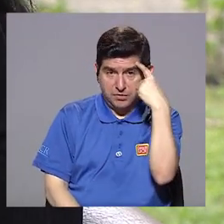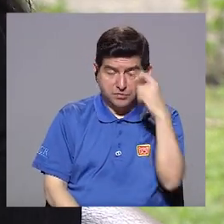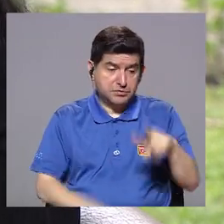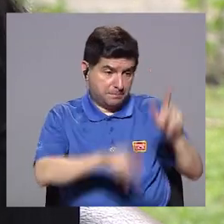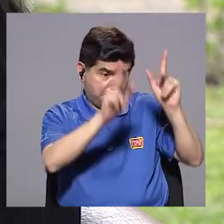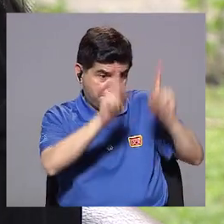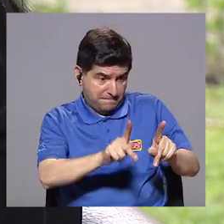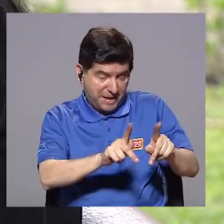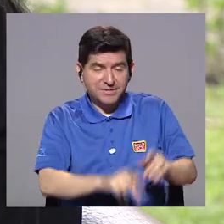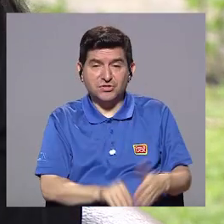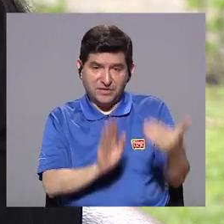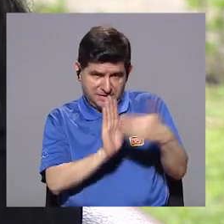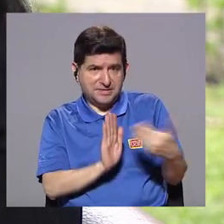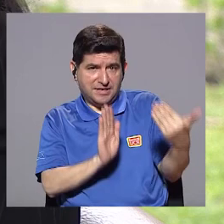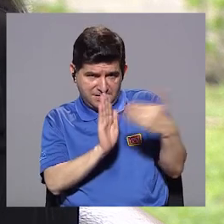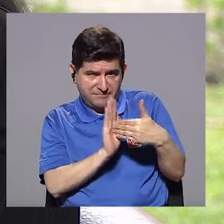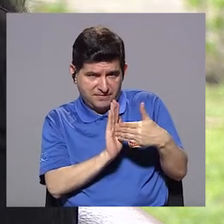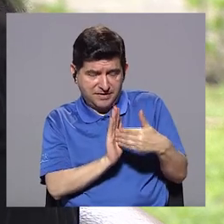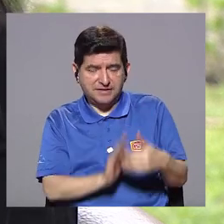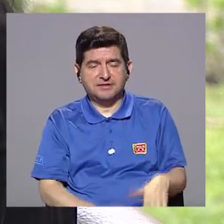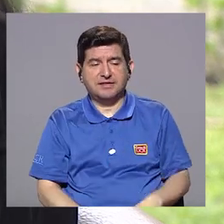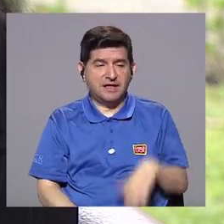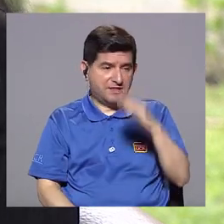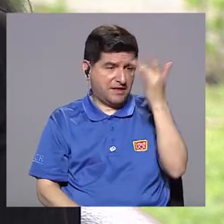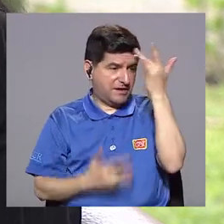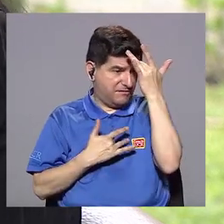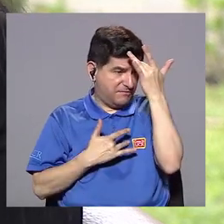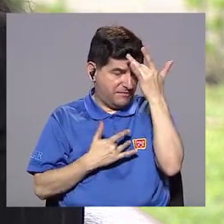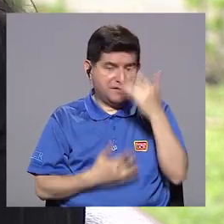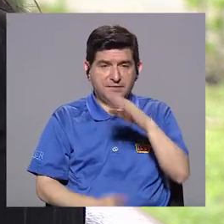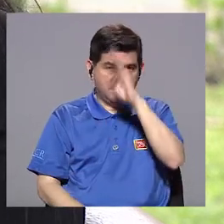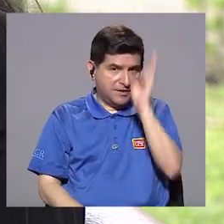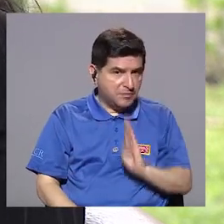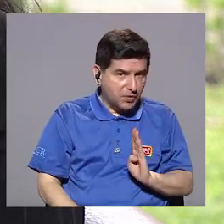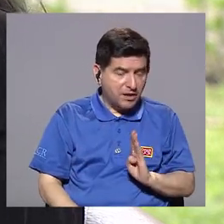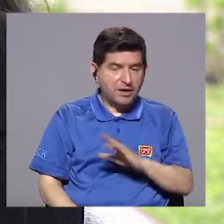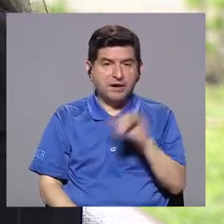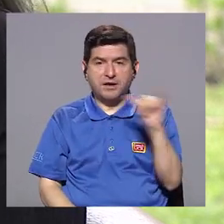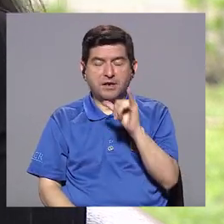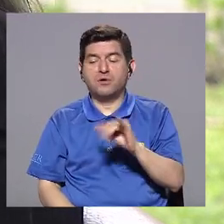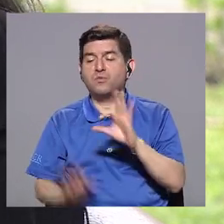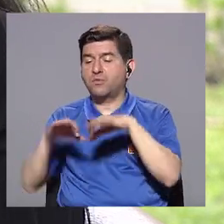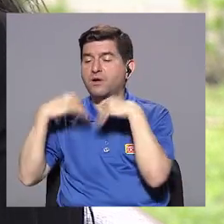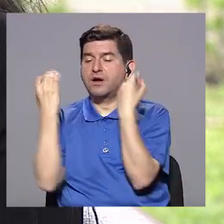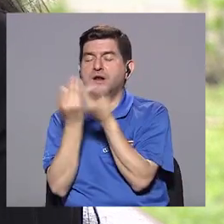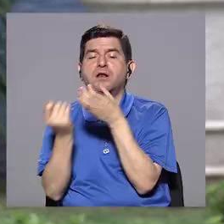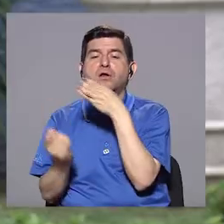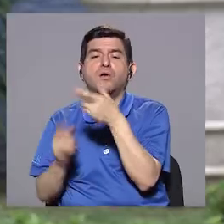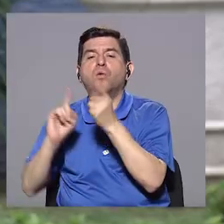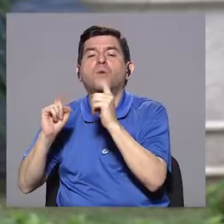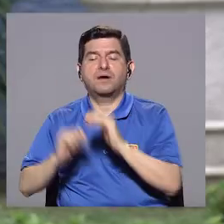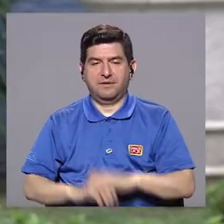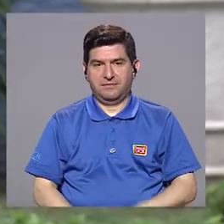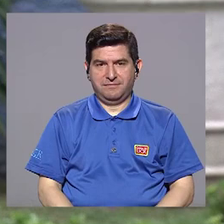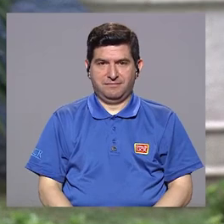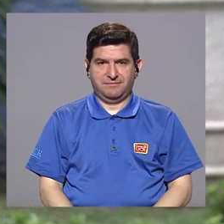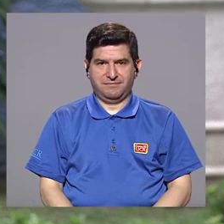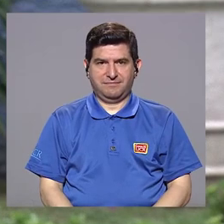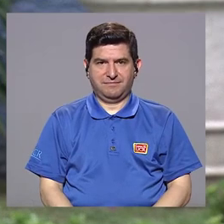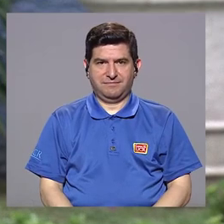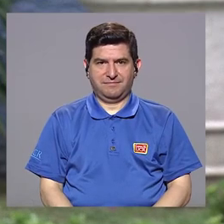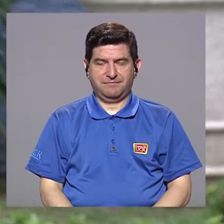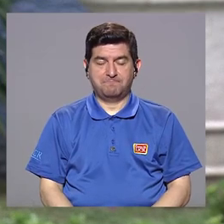las personas que sufren de, bueno, que padecen de esta enfermedad, y también para sus familiares. A ver,